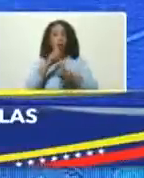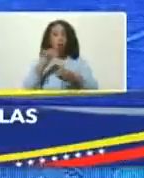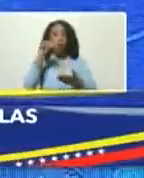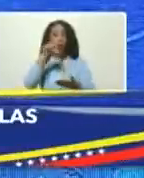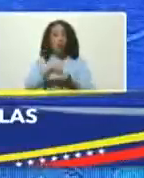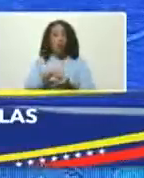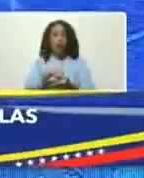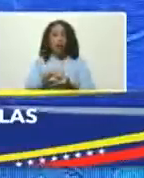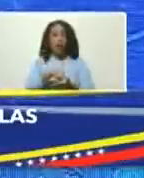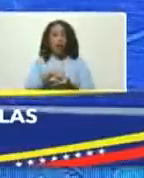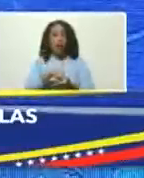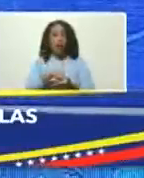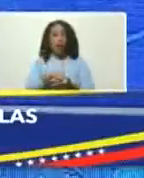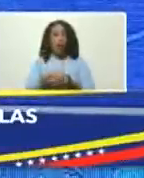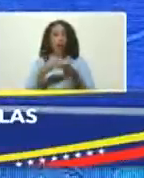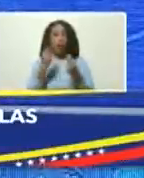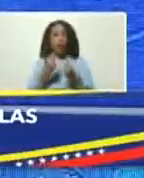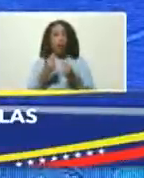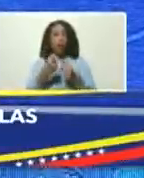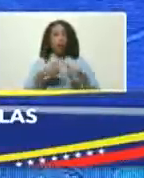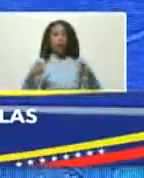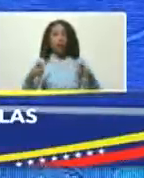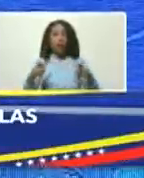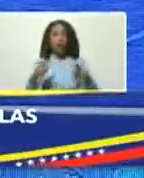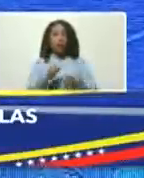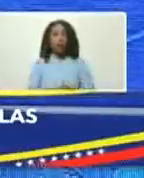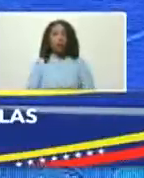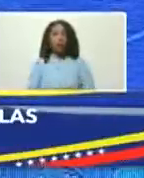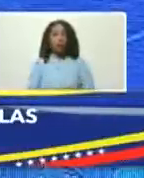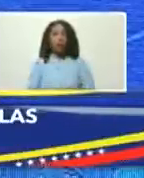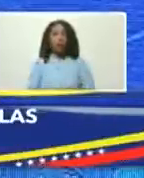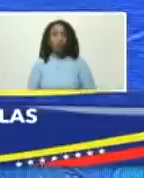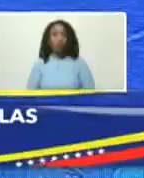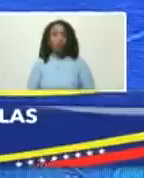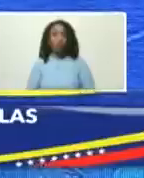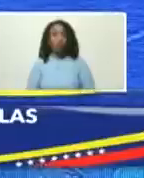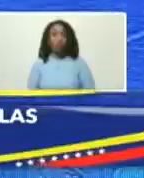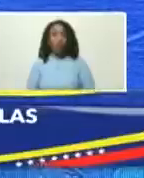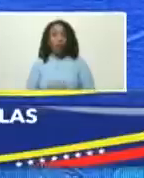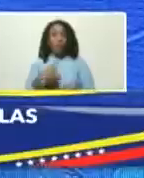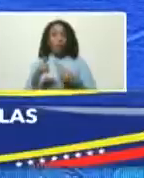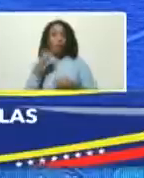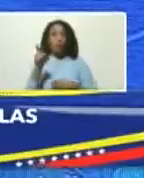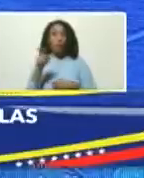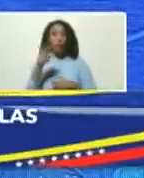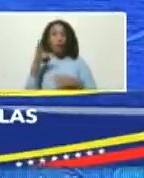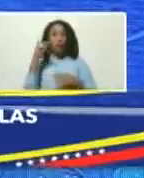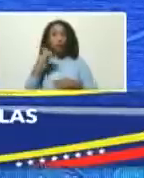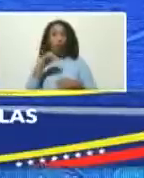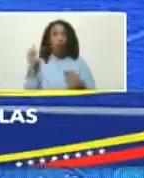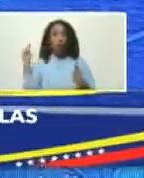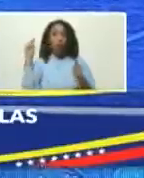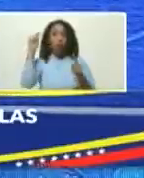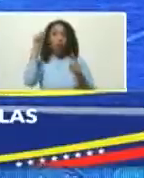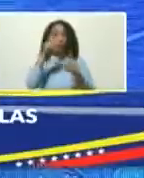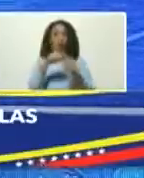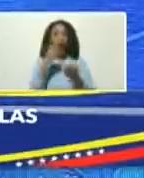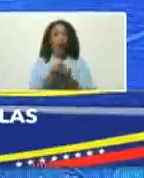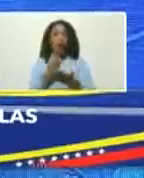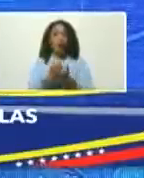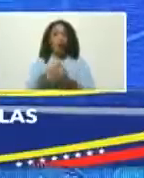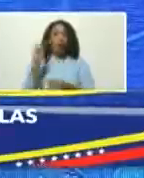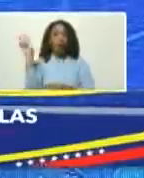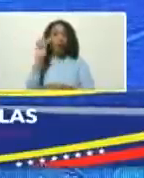para decir los números del crecimiento del primer semestre pero lo que le digo es que estamos como un cohete la economía de